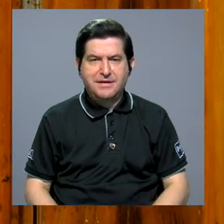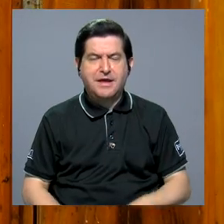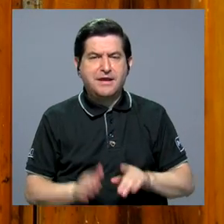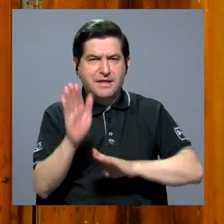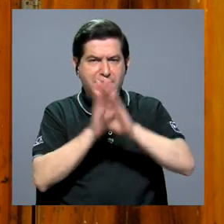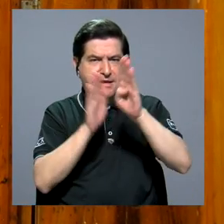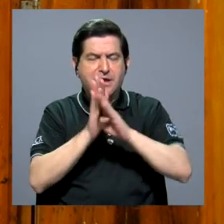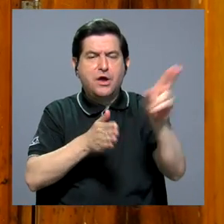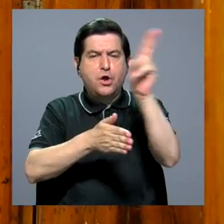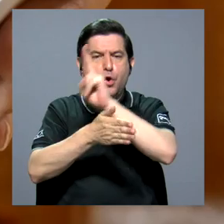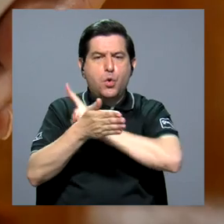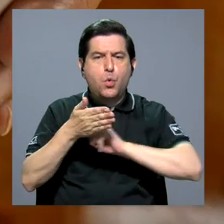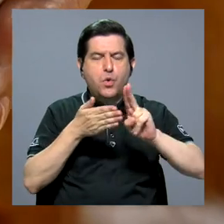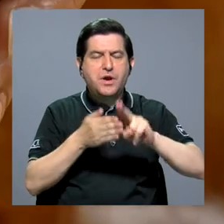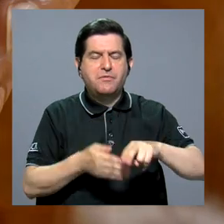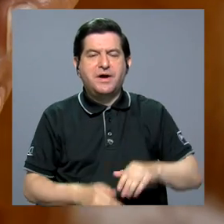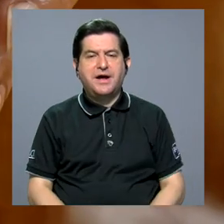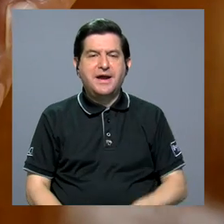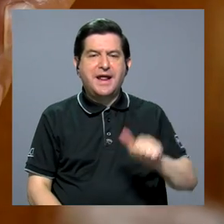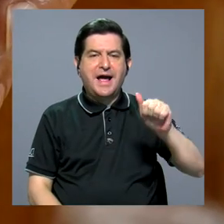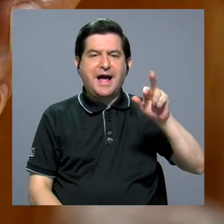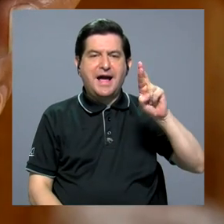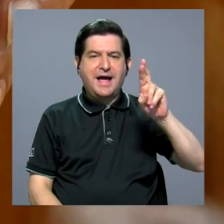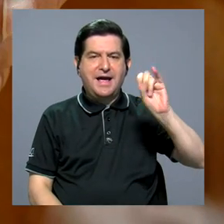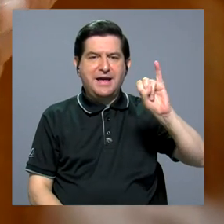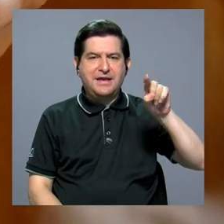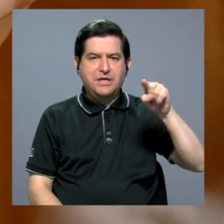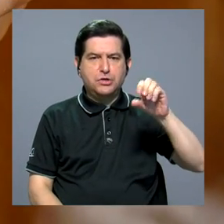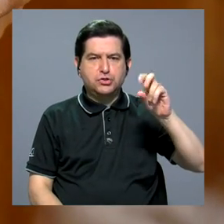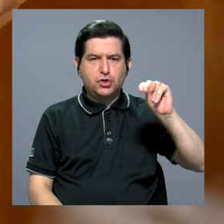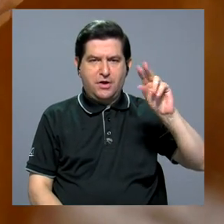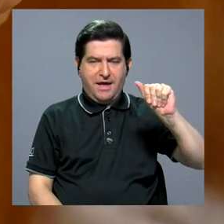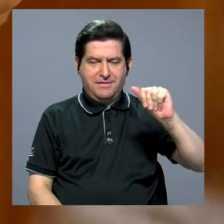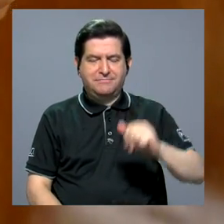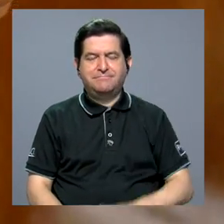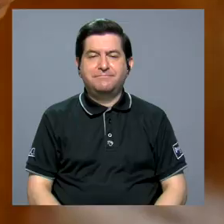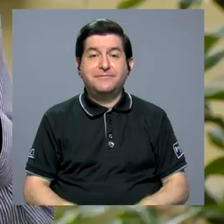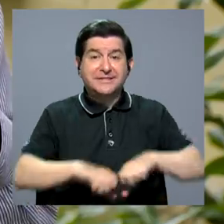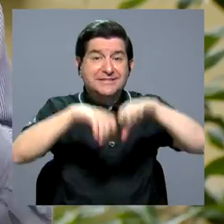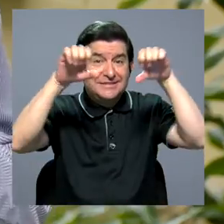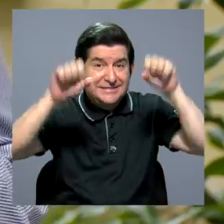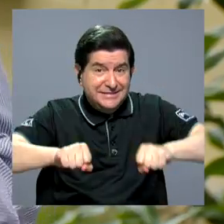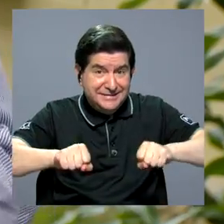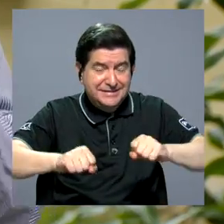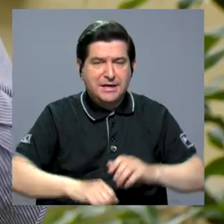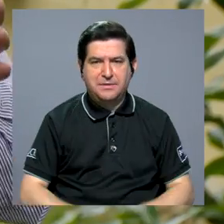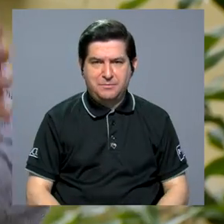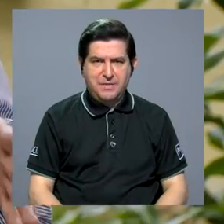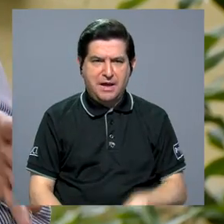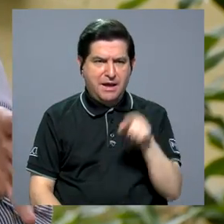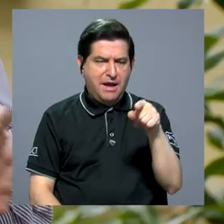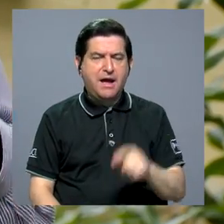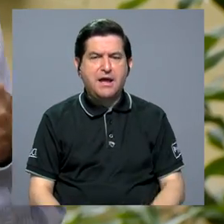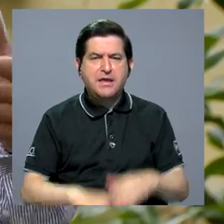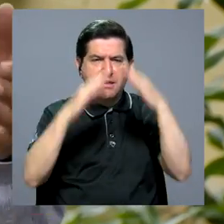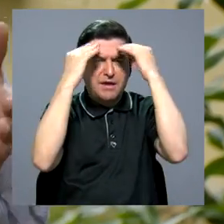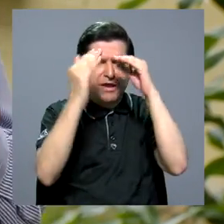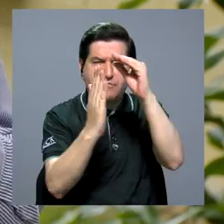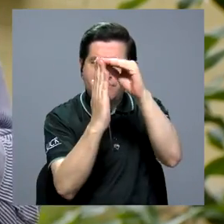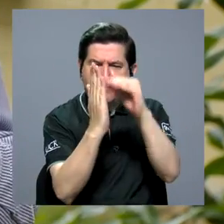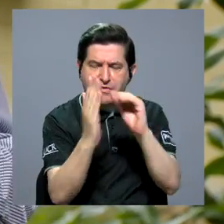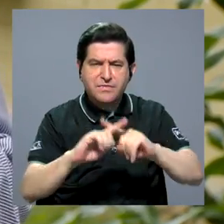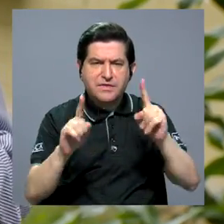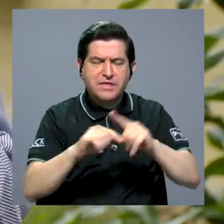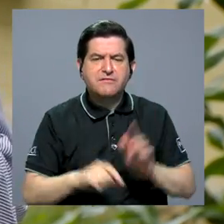desarrolló en la Universidad Estatal de Arizona. Entonces, es un sistema donde se ponen los datos de